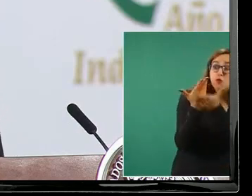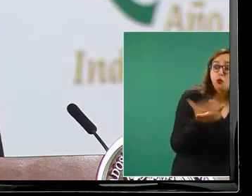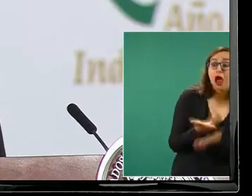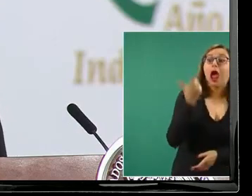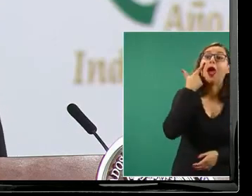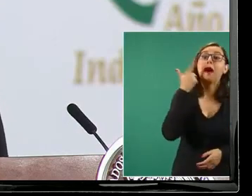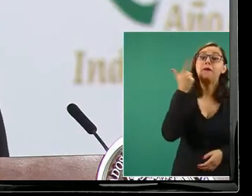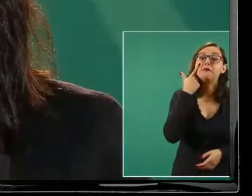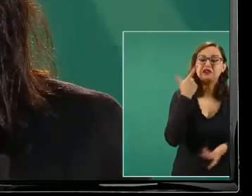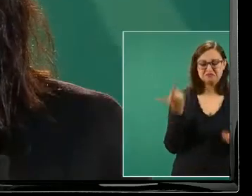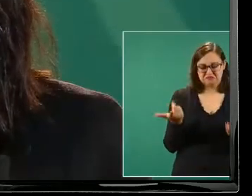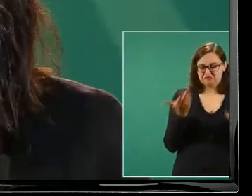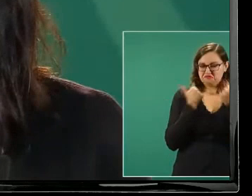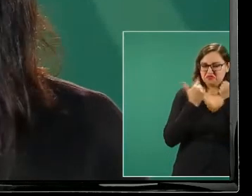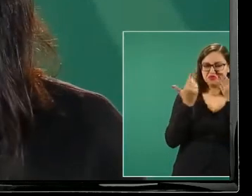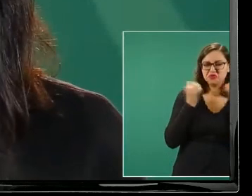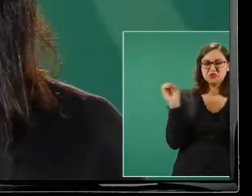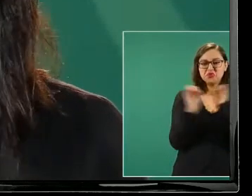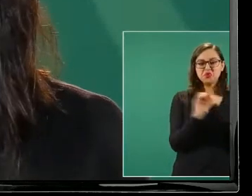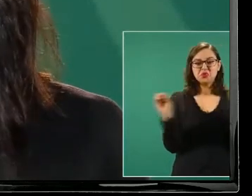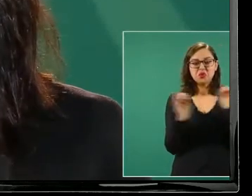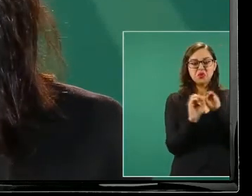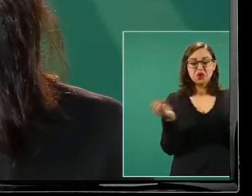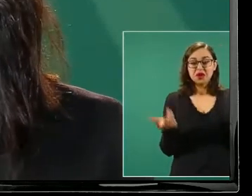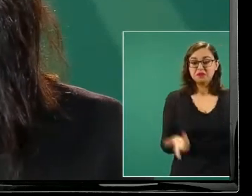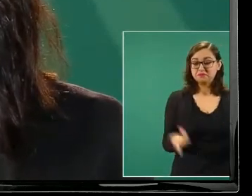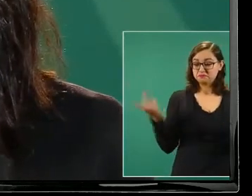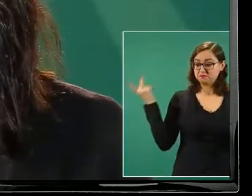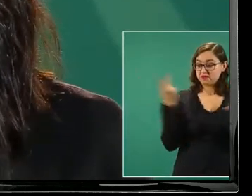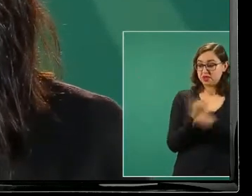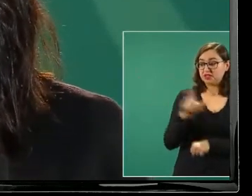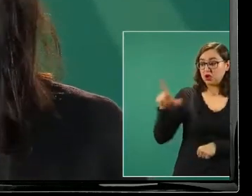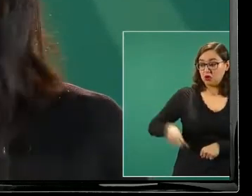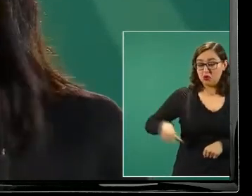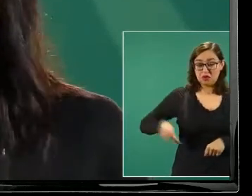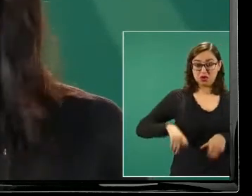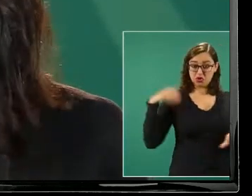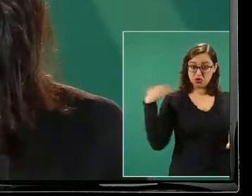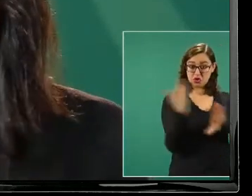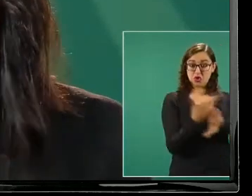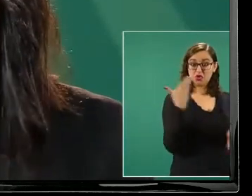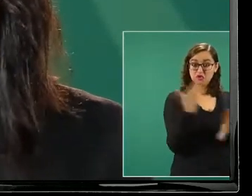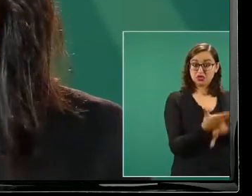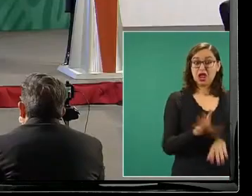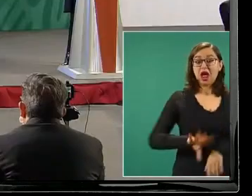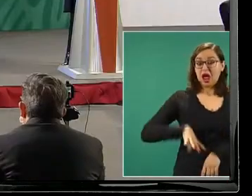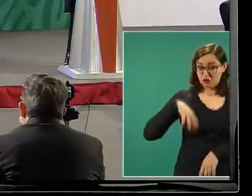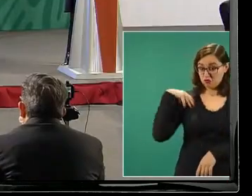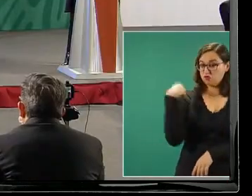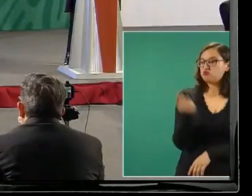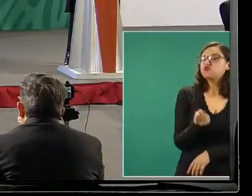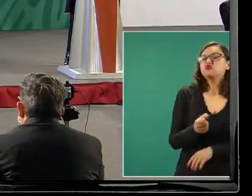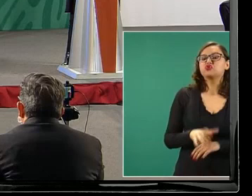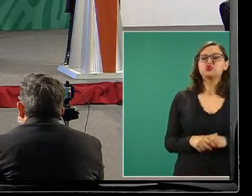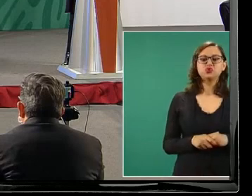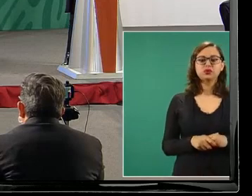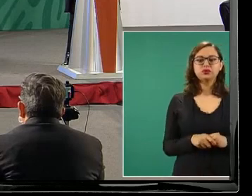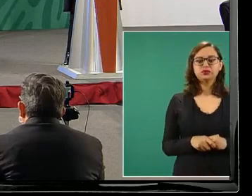impunidad a los suyos pues es una persecución política ¿no? es un abuso de poder de un autócrata